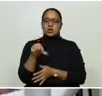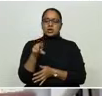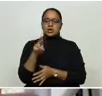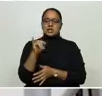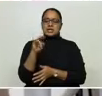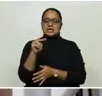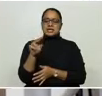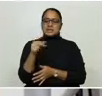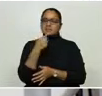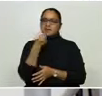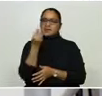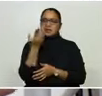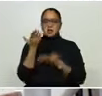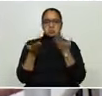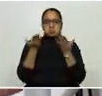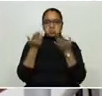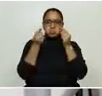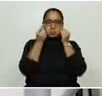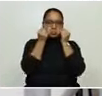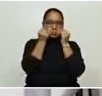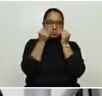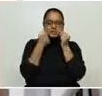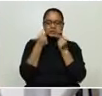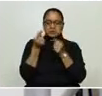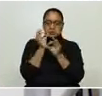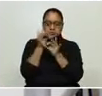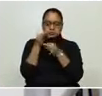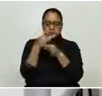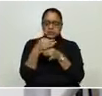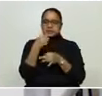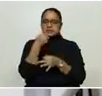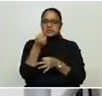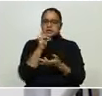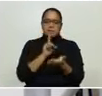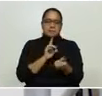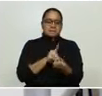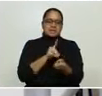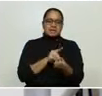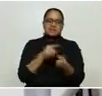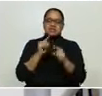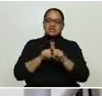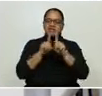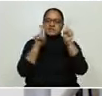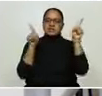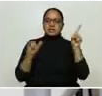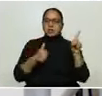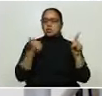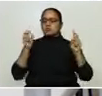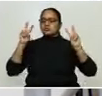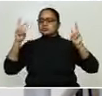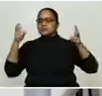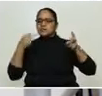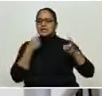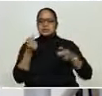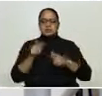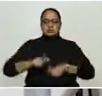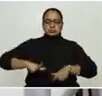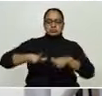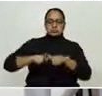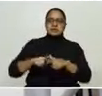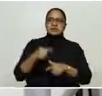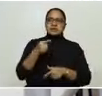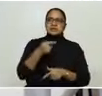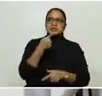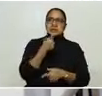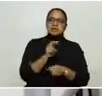el mecanismo. Hay varios protocolos para los pacientes. ¿Cuál es el temor que tienen en otros lugares para usar